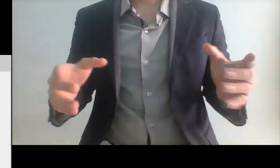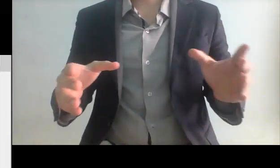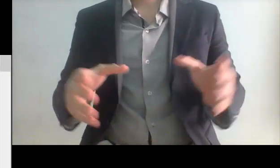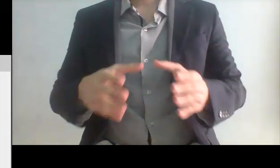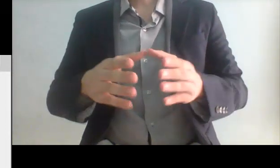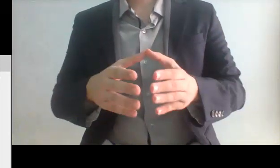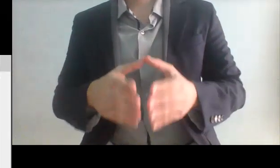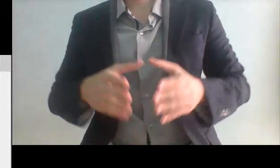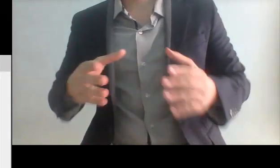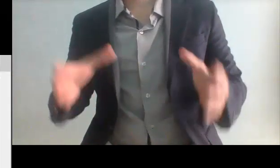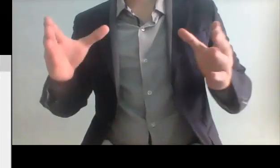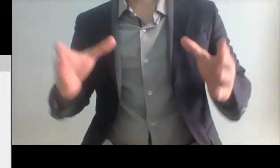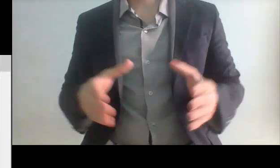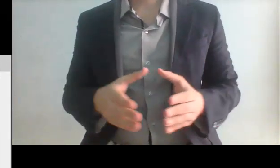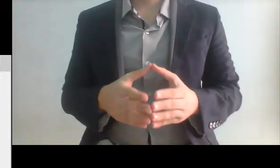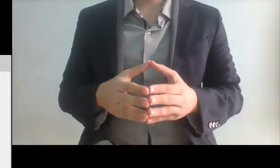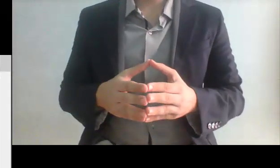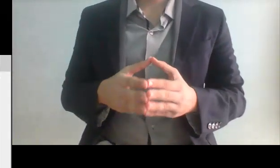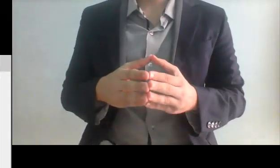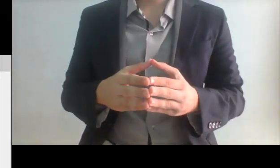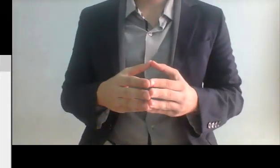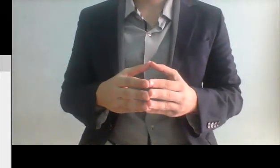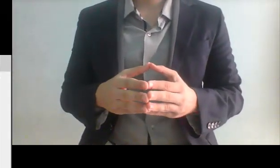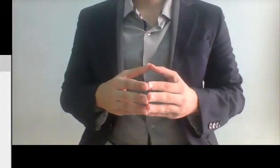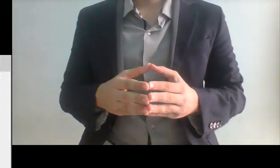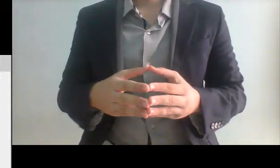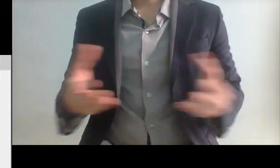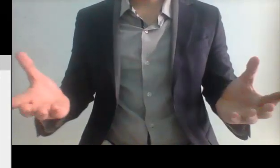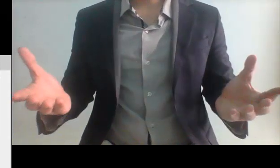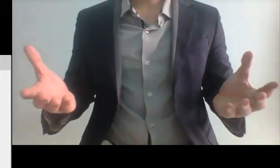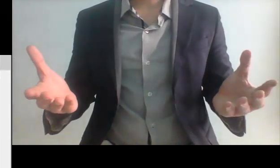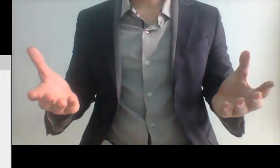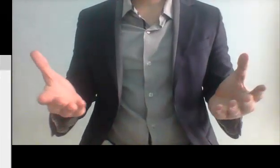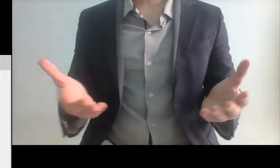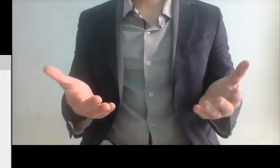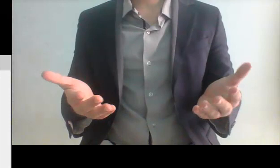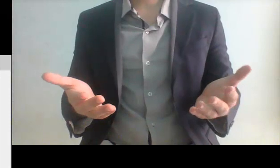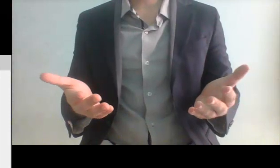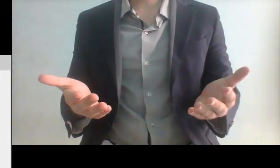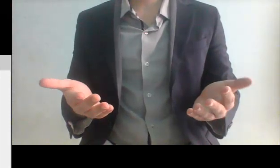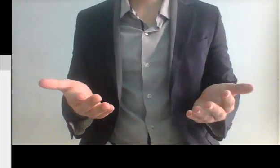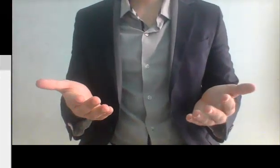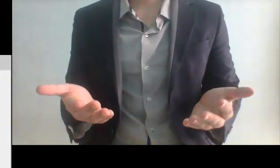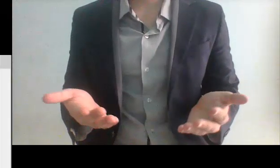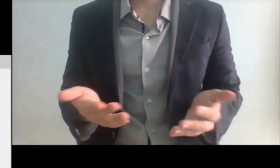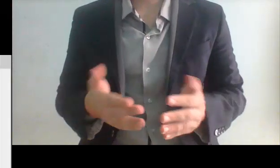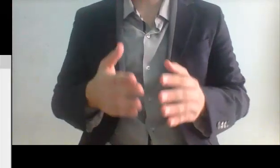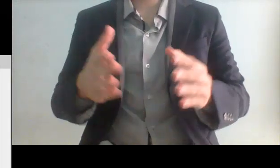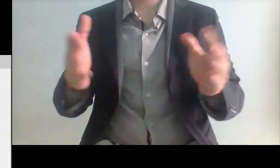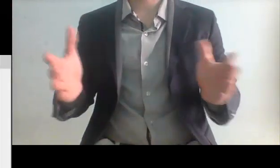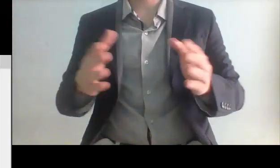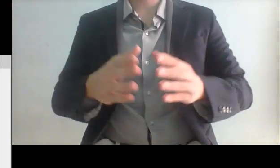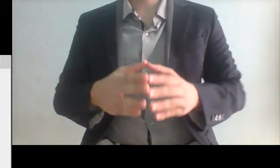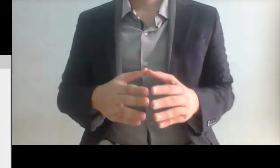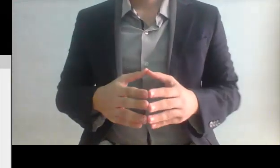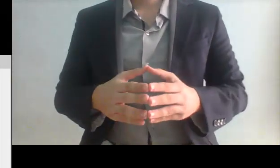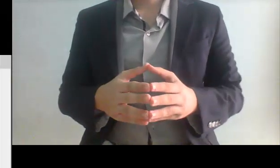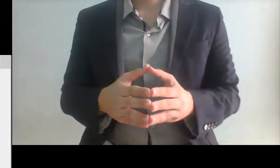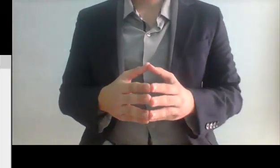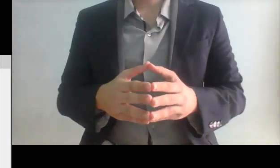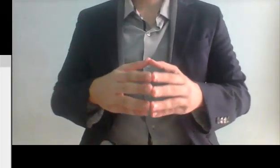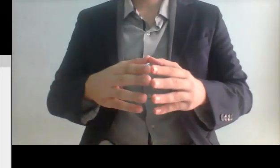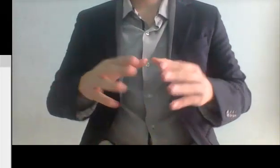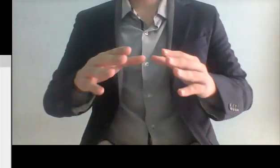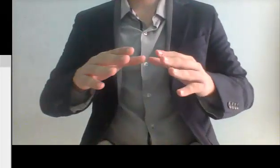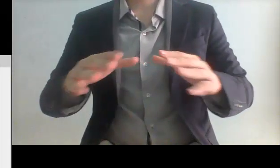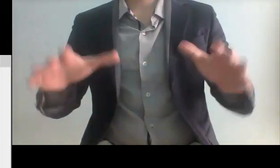que vienen a decir no hay que hacer un frente contra Andrés Manuel López Obrador que no los intelectuales parten de la idea de que hay que ser neutros y